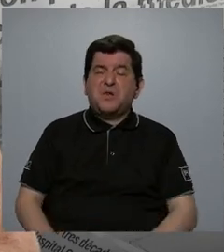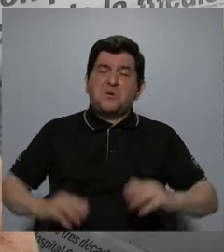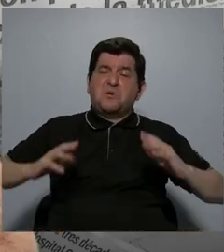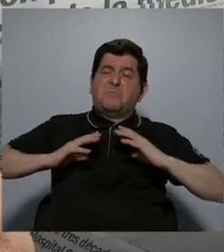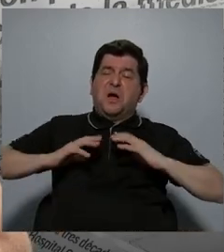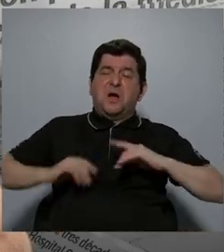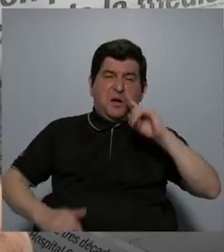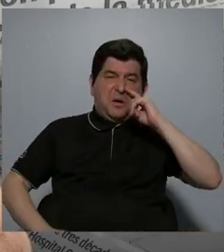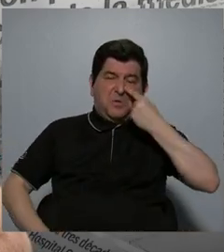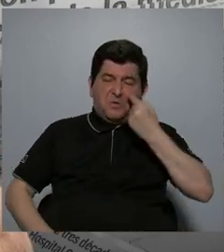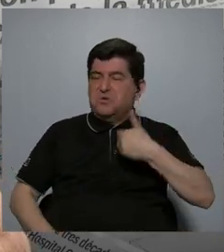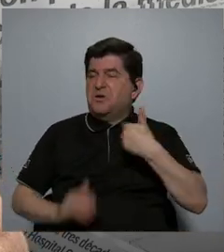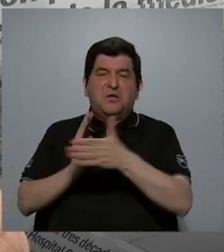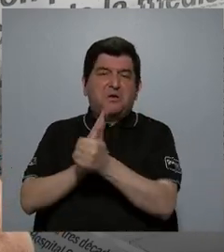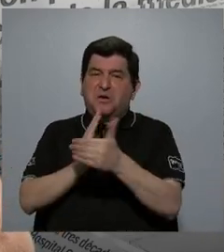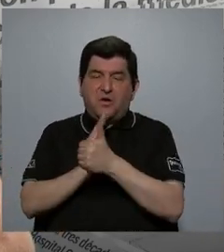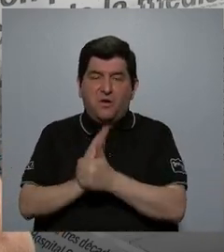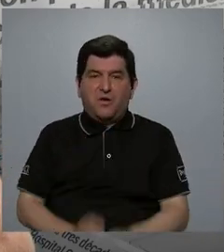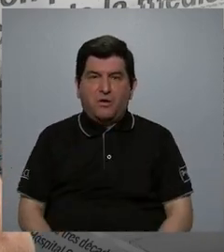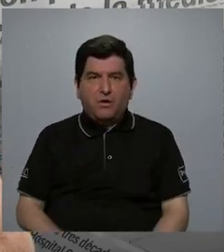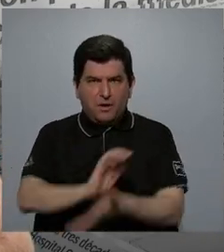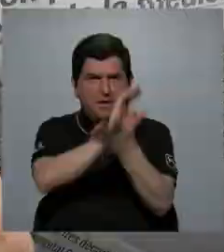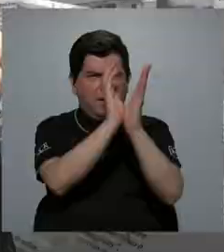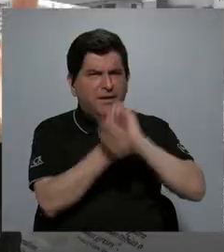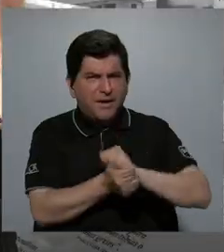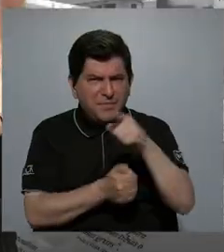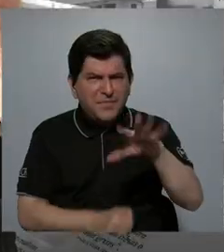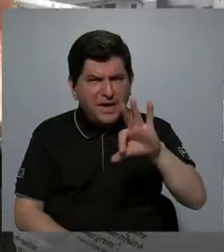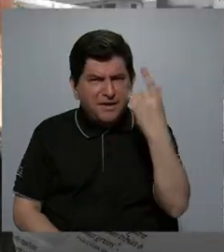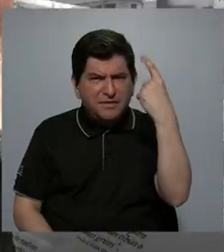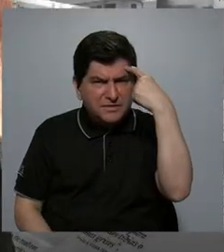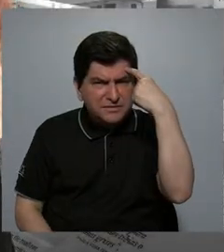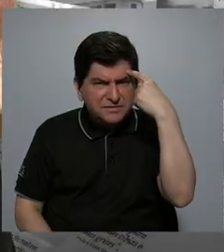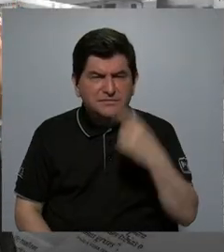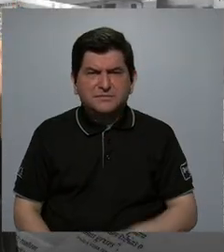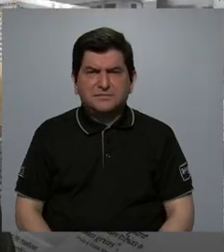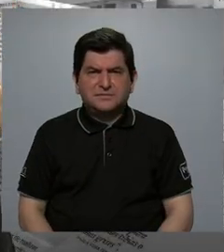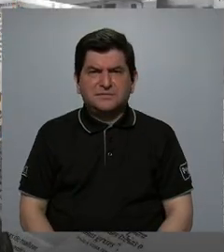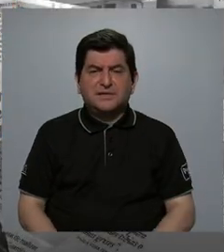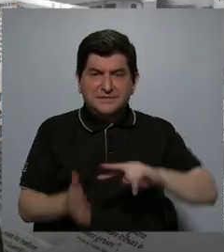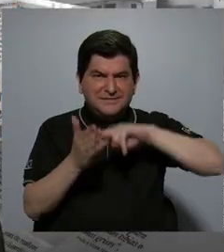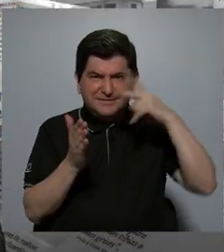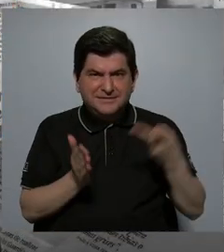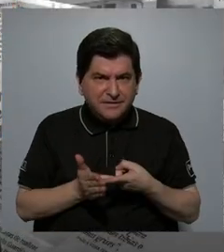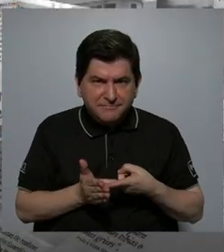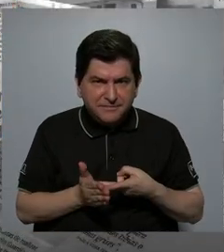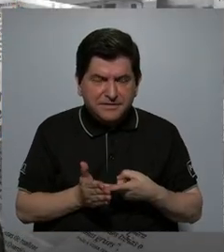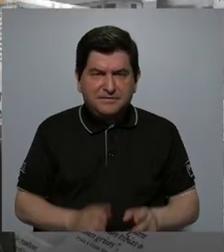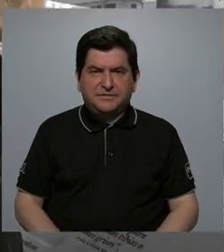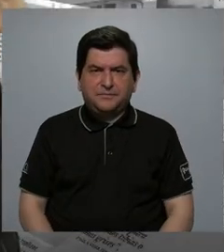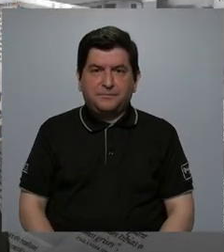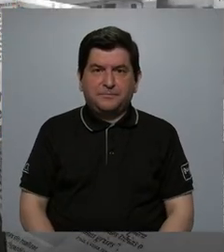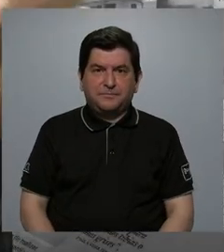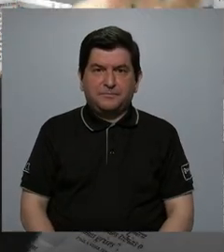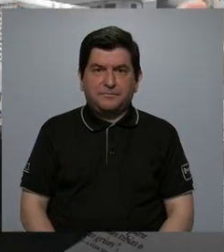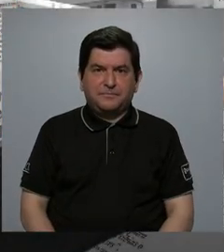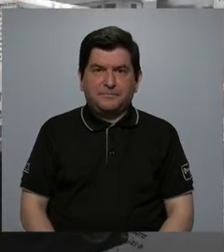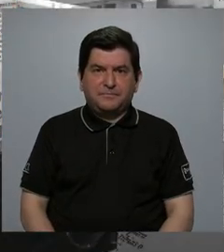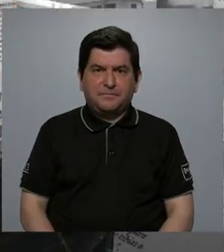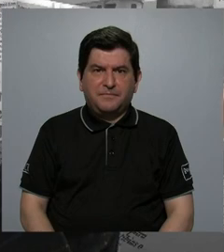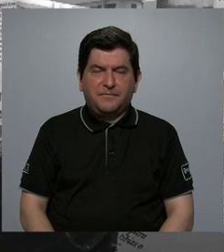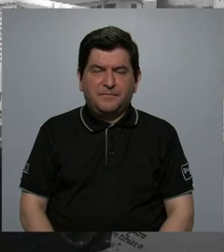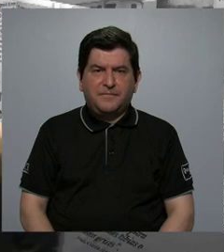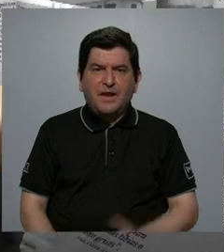o porque no tienen talento. O sea, tenemos que cambiar esa forma de pensar en el sentido de que no